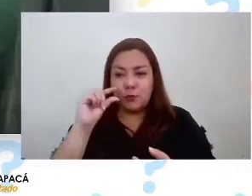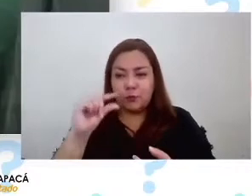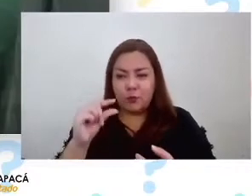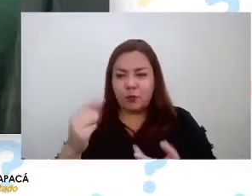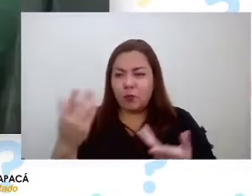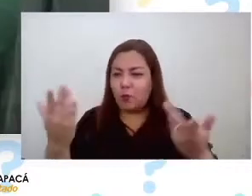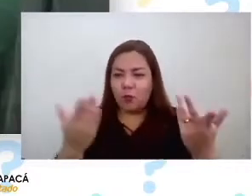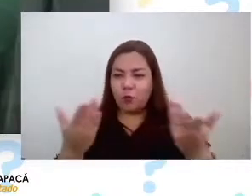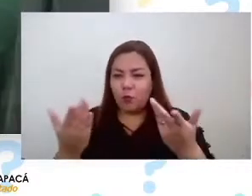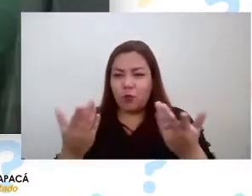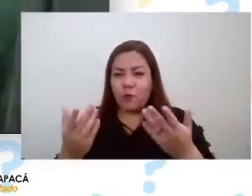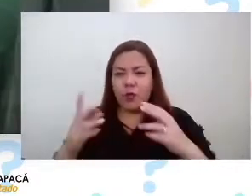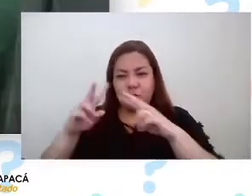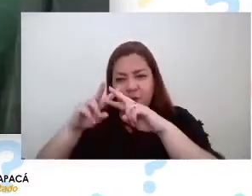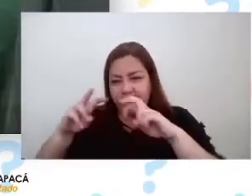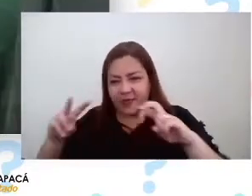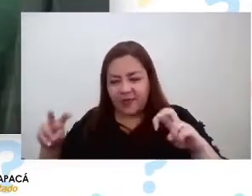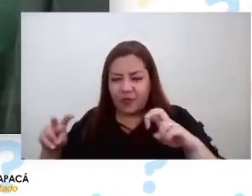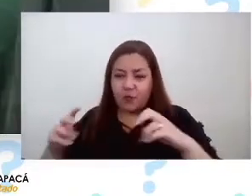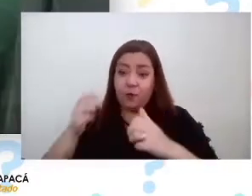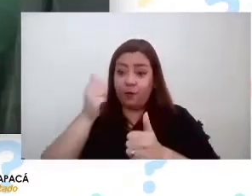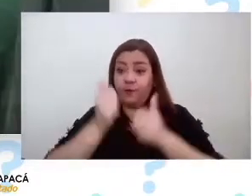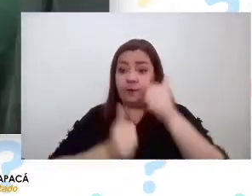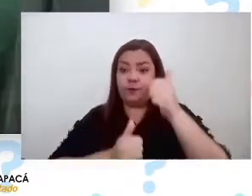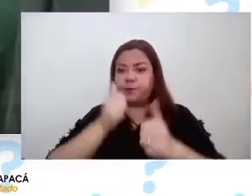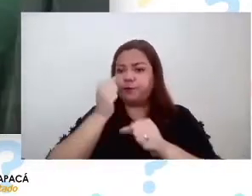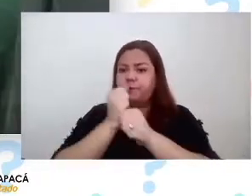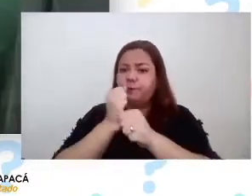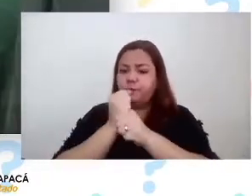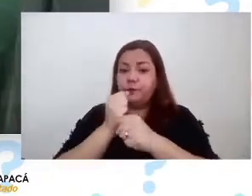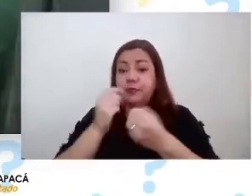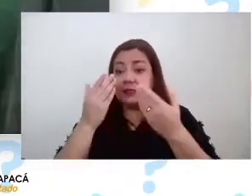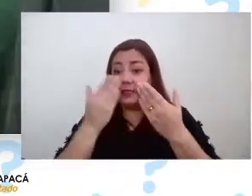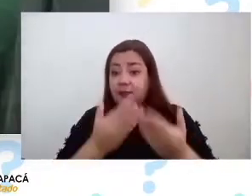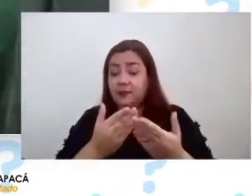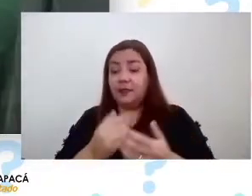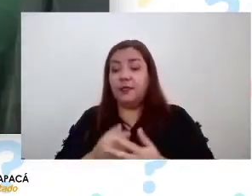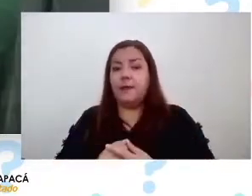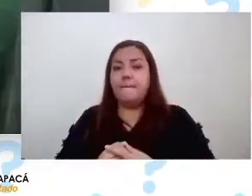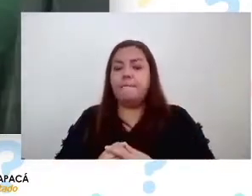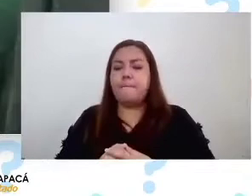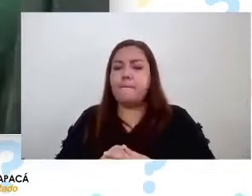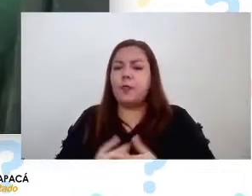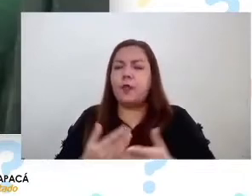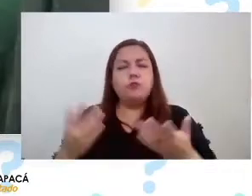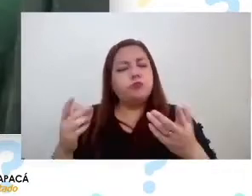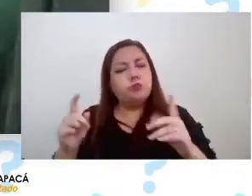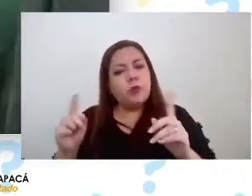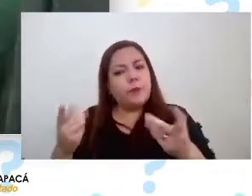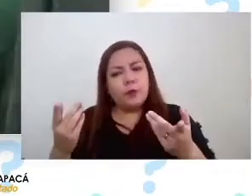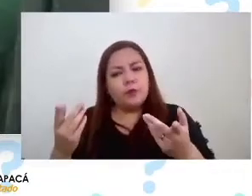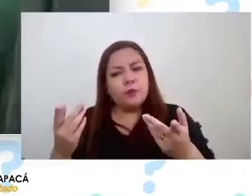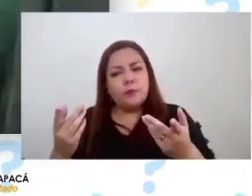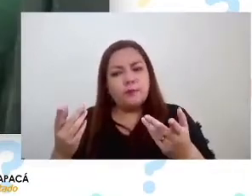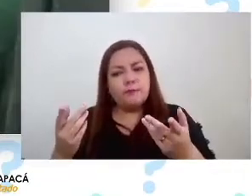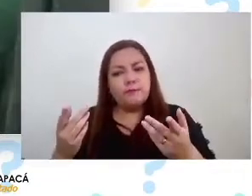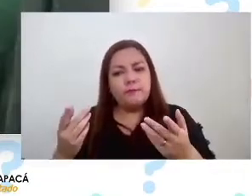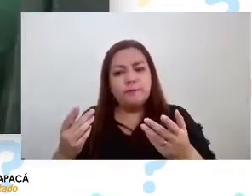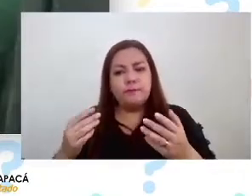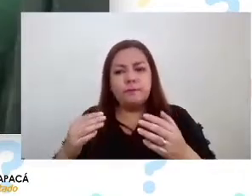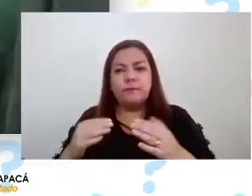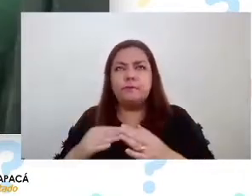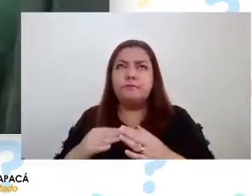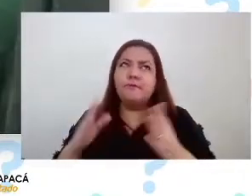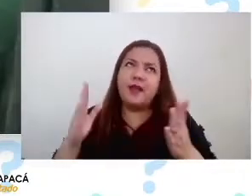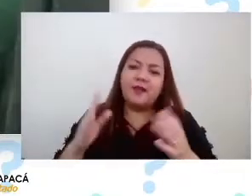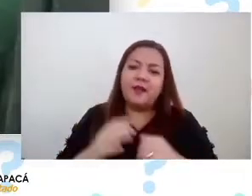todos estos investigadores profesionales que trabajan en Alto Patache en términos a lo mejor más más de incidencia a